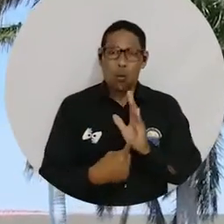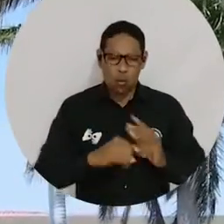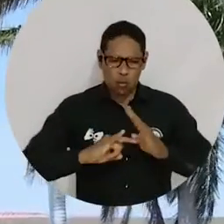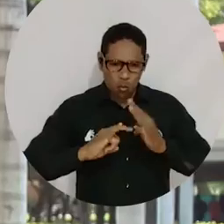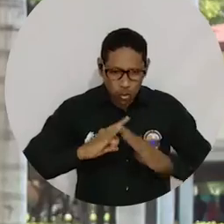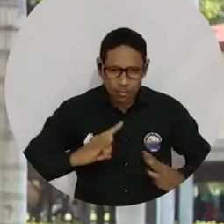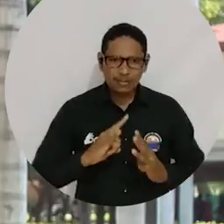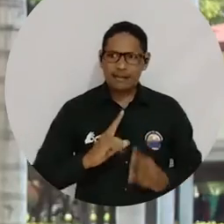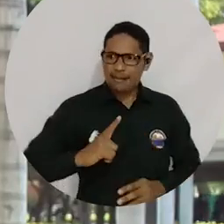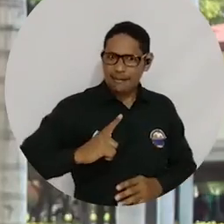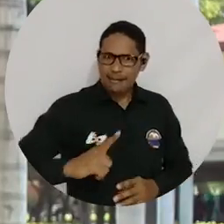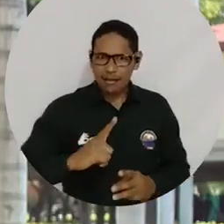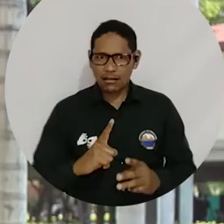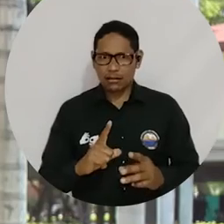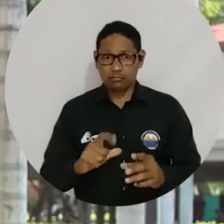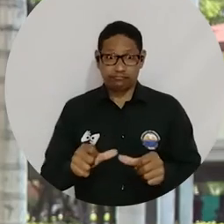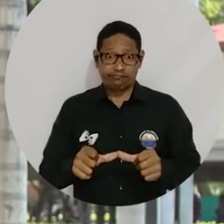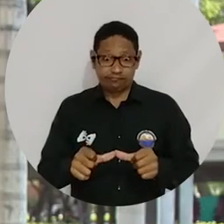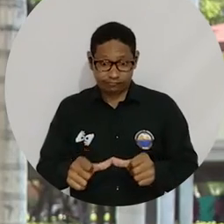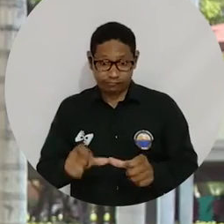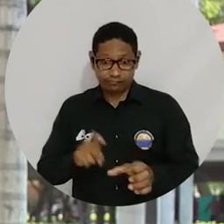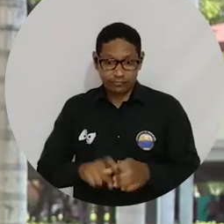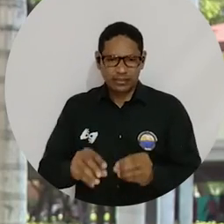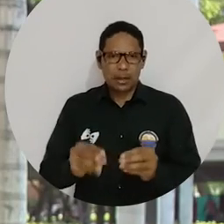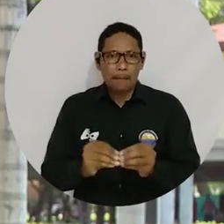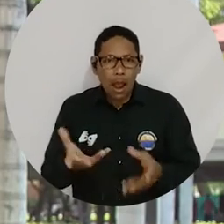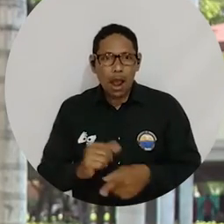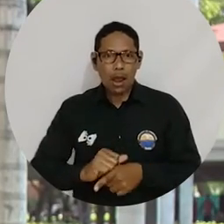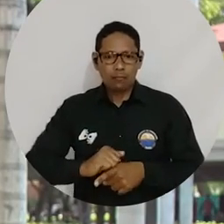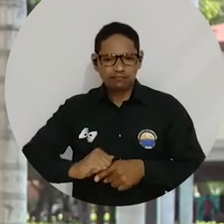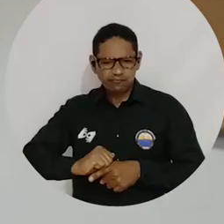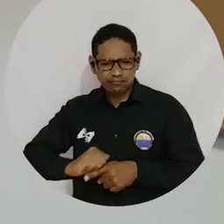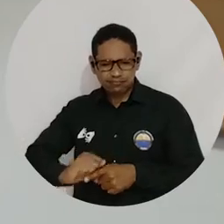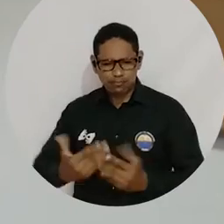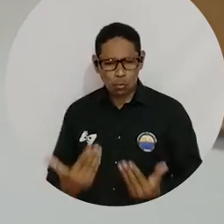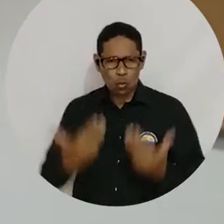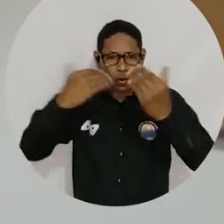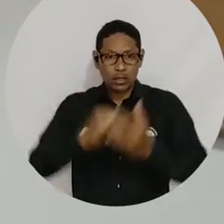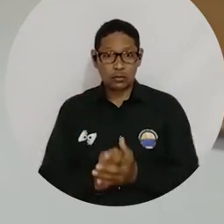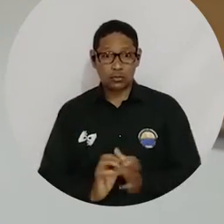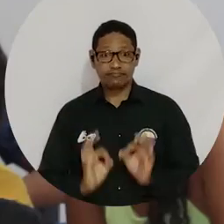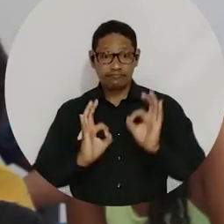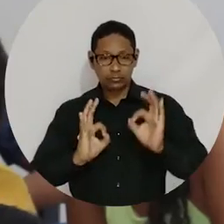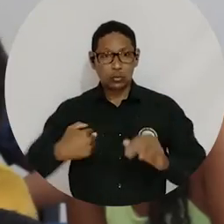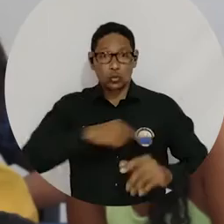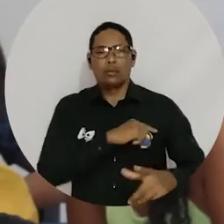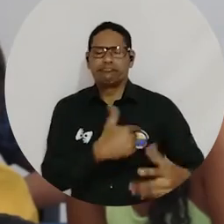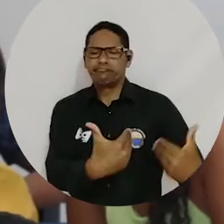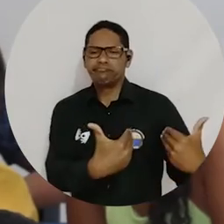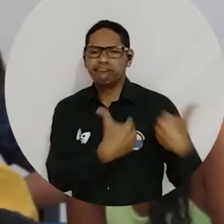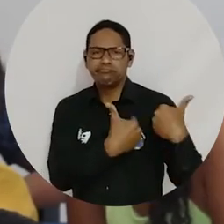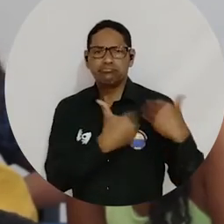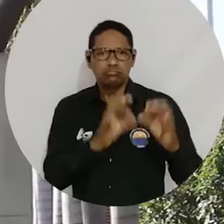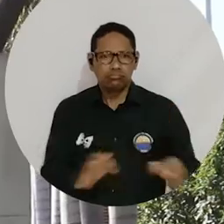temas de permanencia académica y en temas de buenas prácticas para la calidad. Y así es una responsabilidad para seguirle